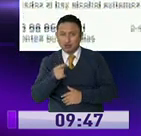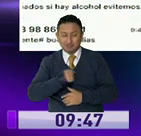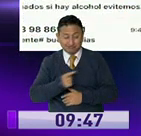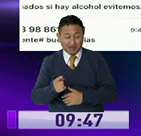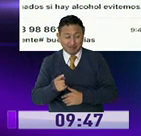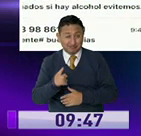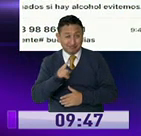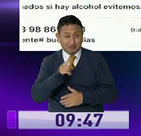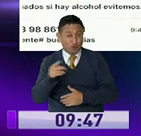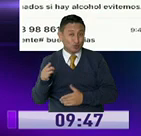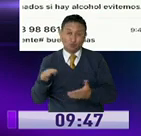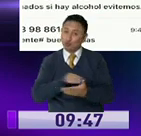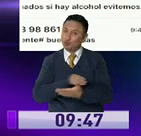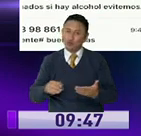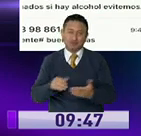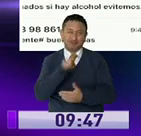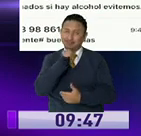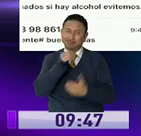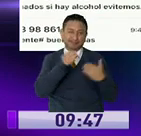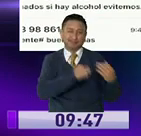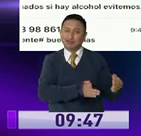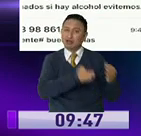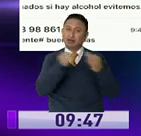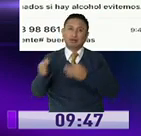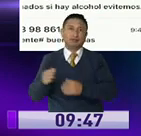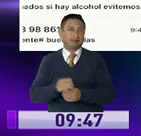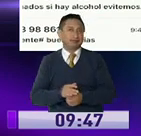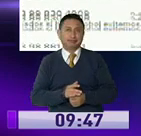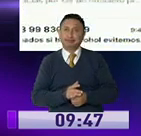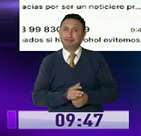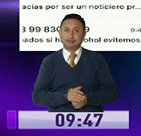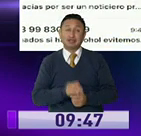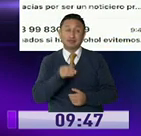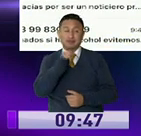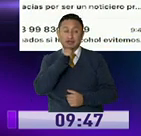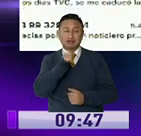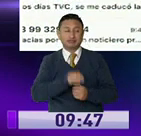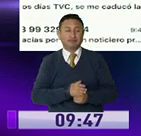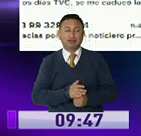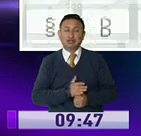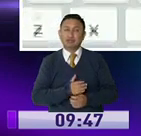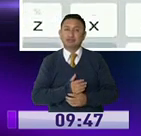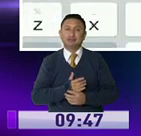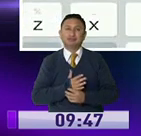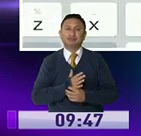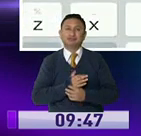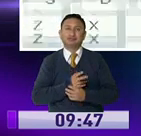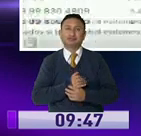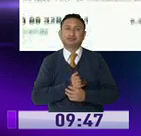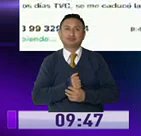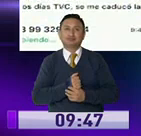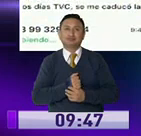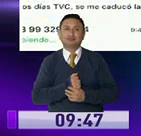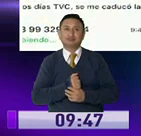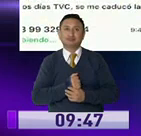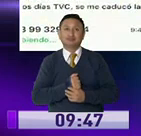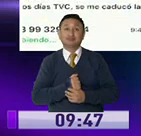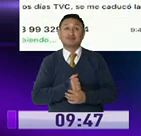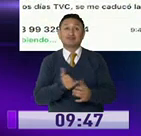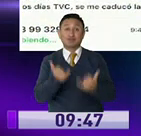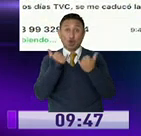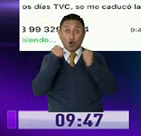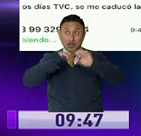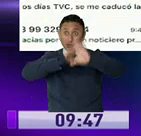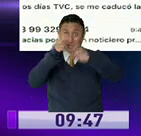dudo que... Yo también. creo que todavía tenemos... Que deberíamos de tener unos días más. días más. Yo ahí... Viendo lo de hoy de mañana.